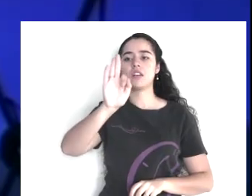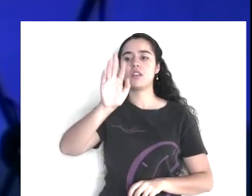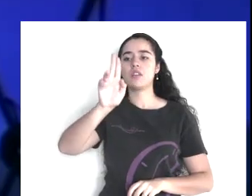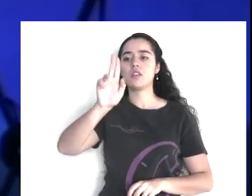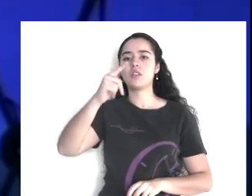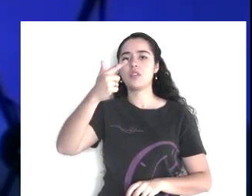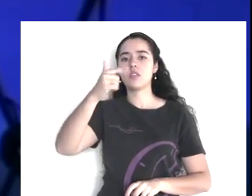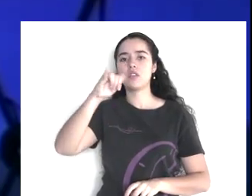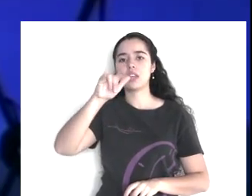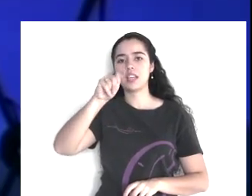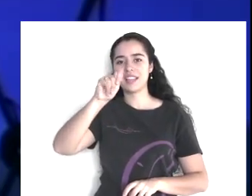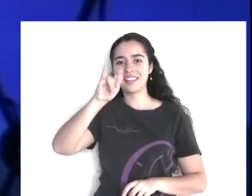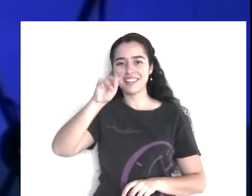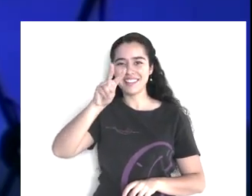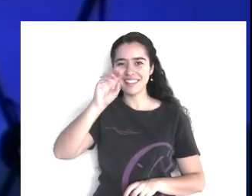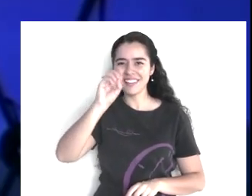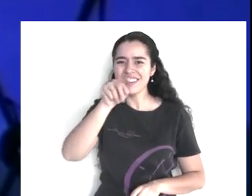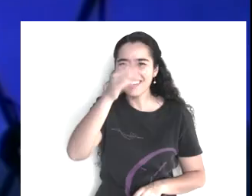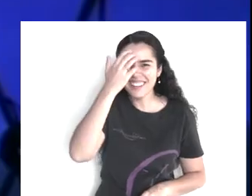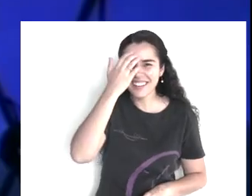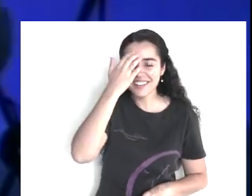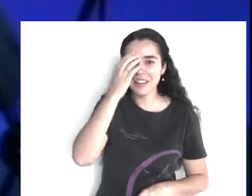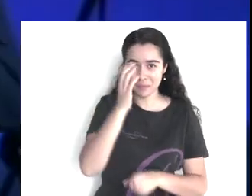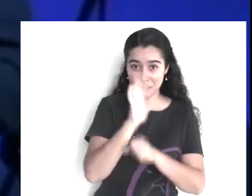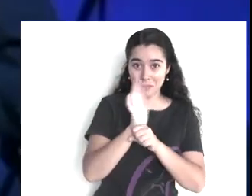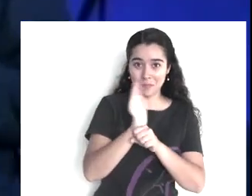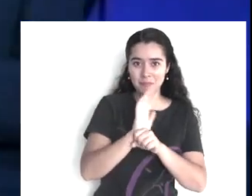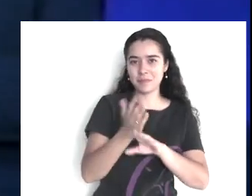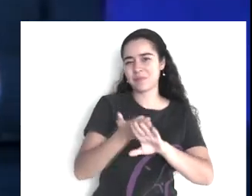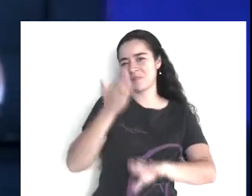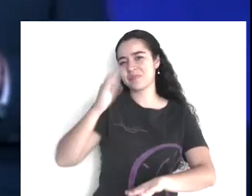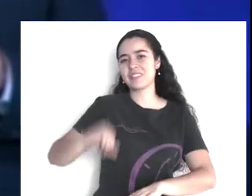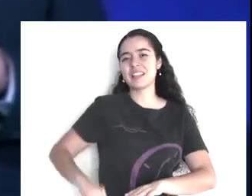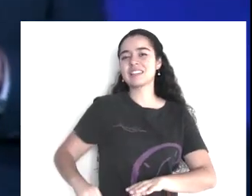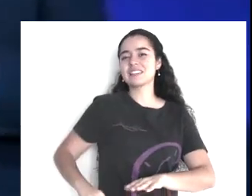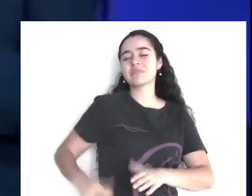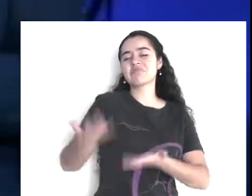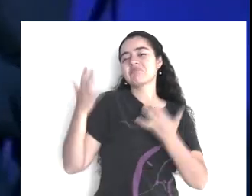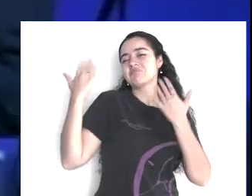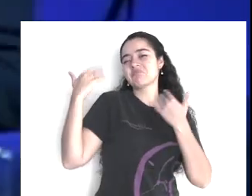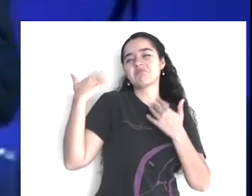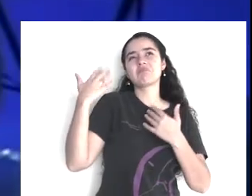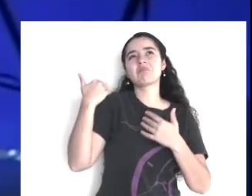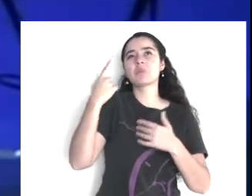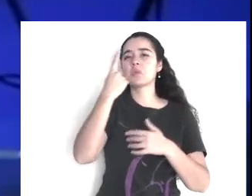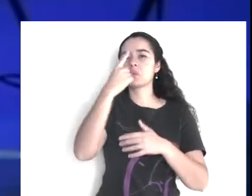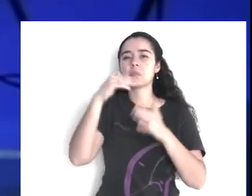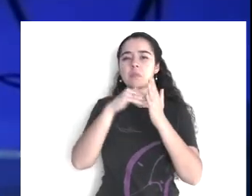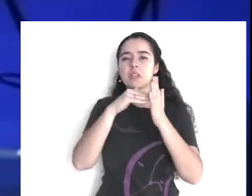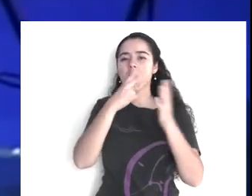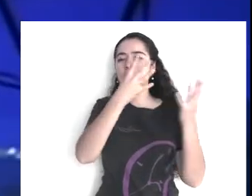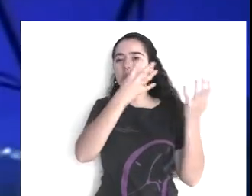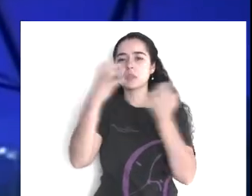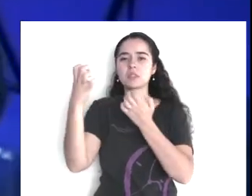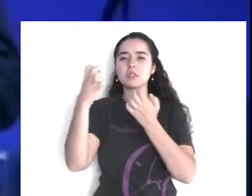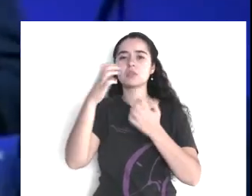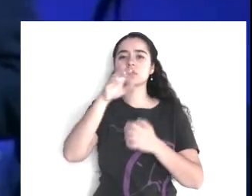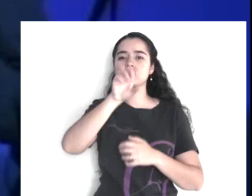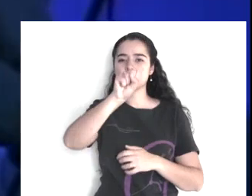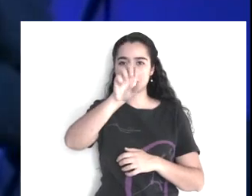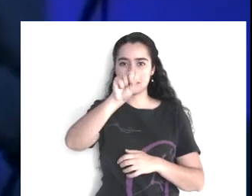sé cuántos de ustedes la hayan visto. Allá en los años 60 había una serie completa, eran, no sé, 100 capítulos,